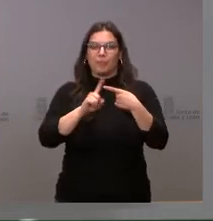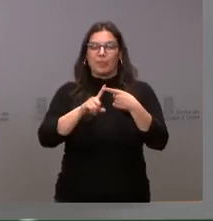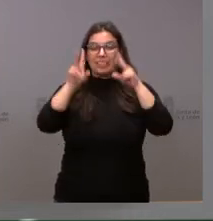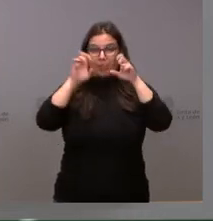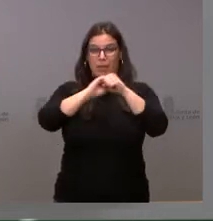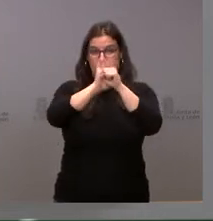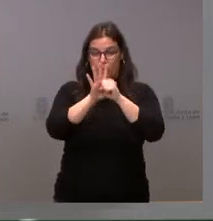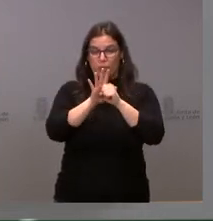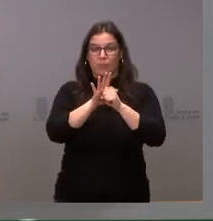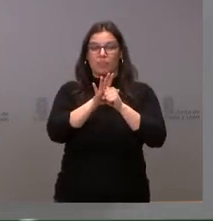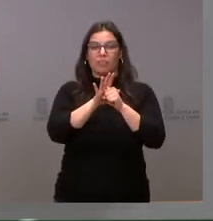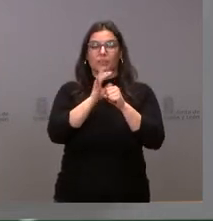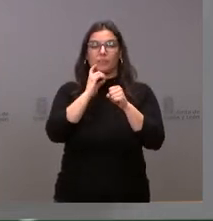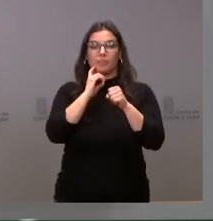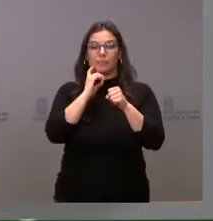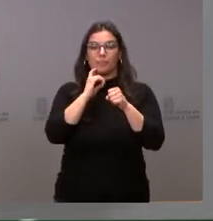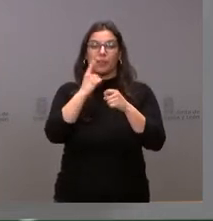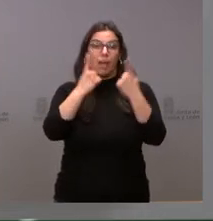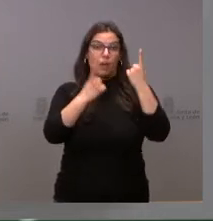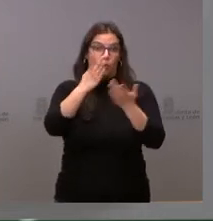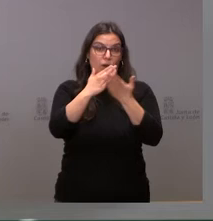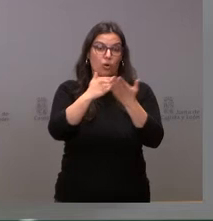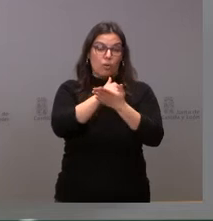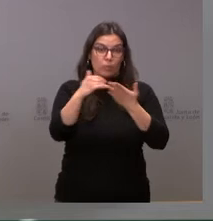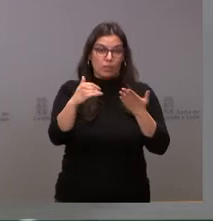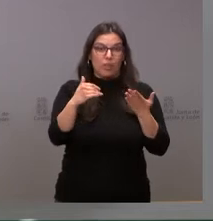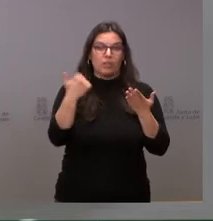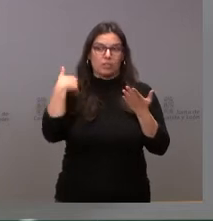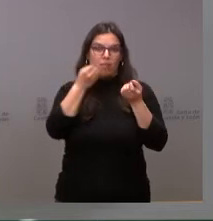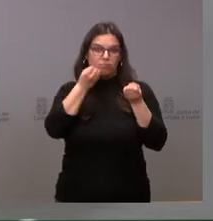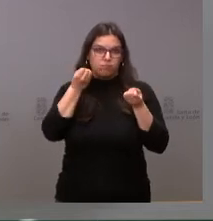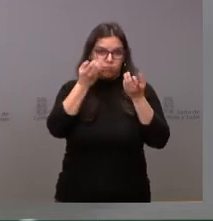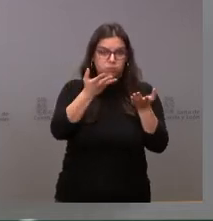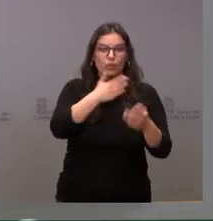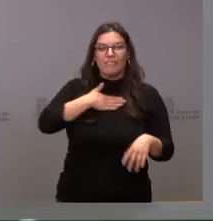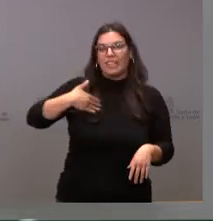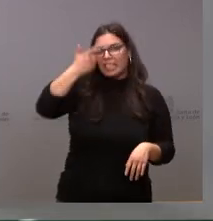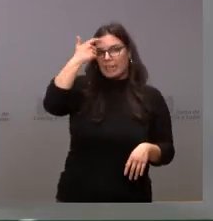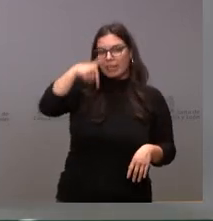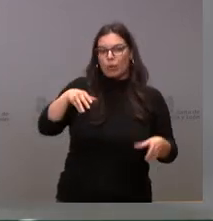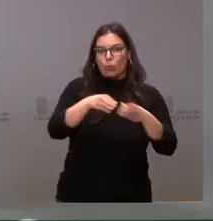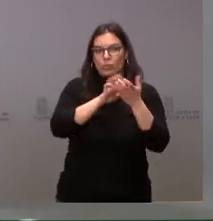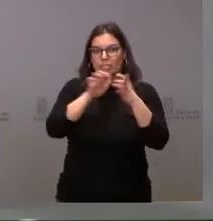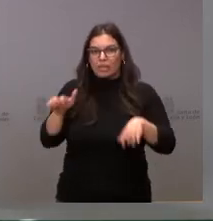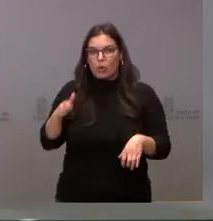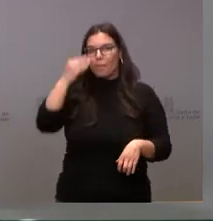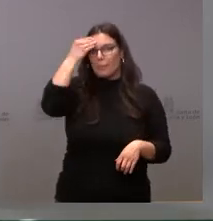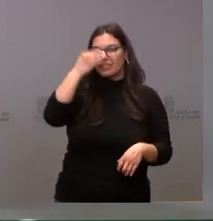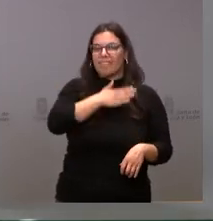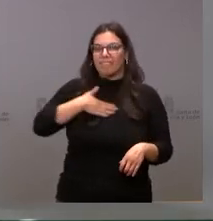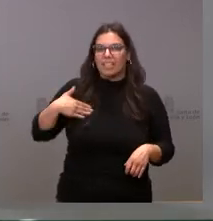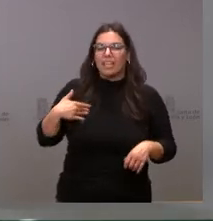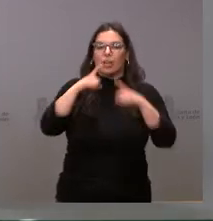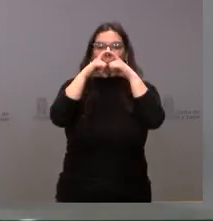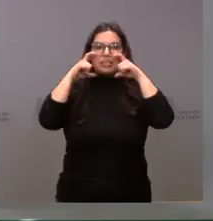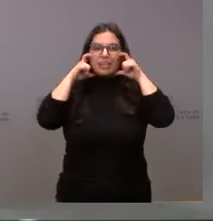el COVID, después de que algunas comunidades autónomas ya se hayan pronunciado, quería saber si la Junta es partidaria de eliminar la mascarilla de